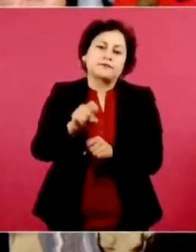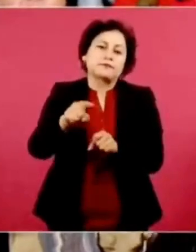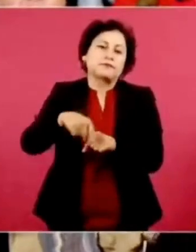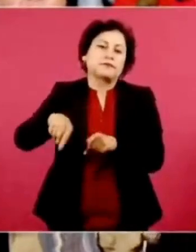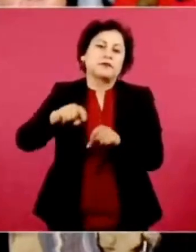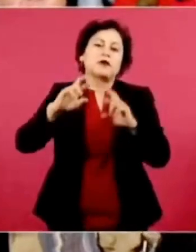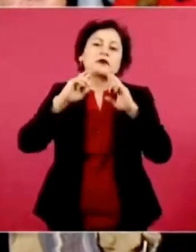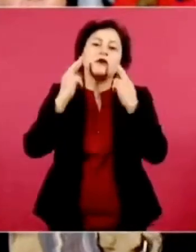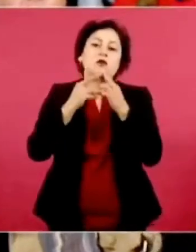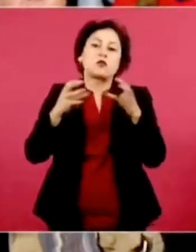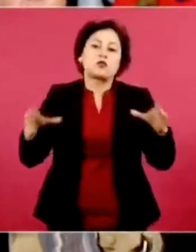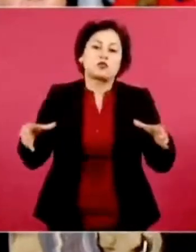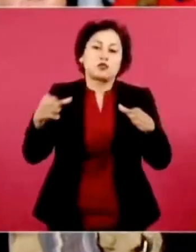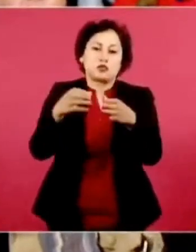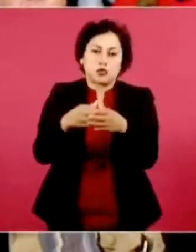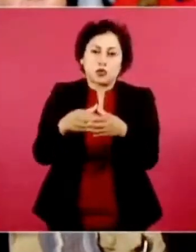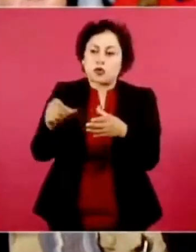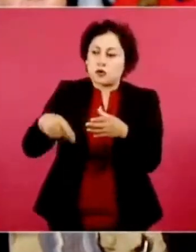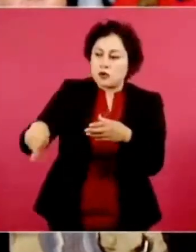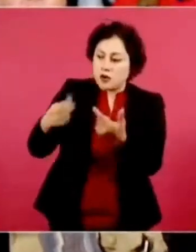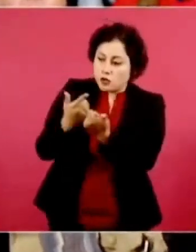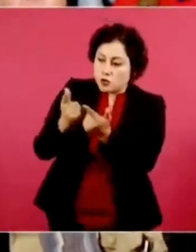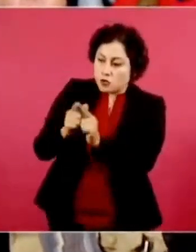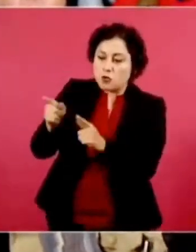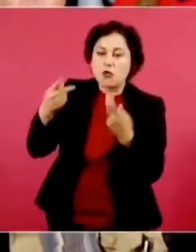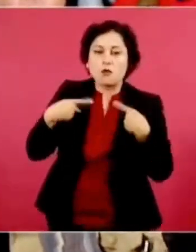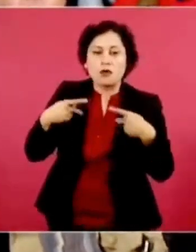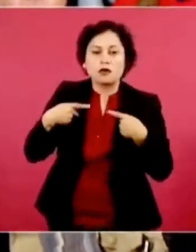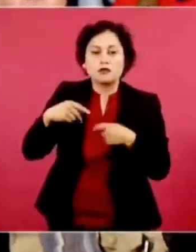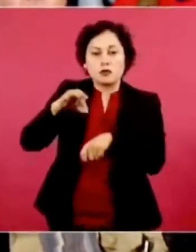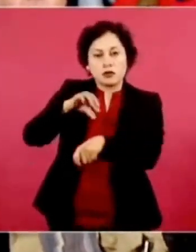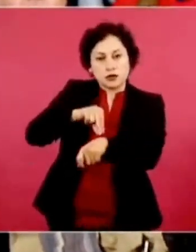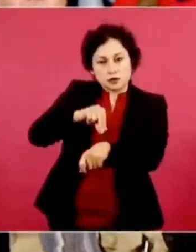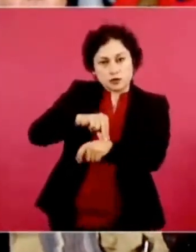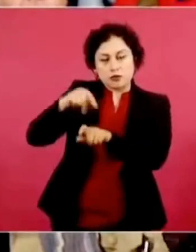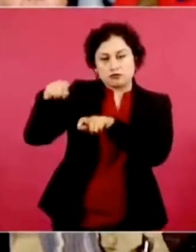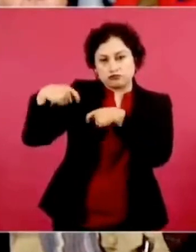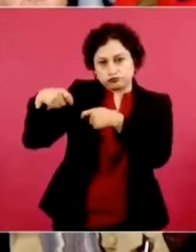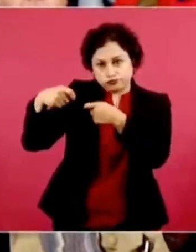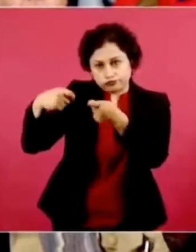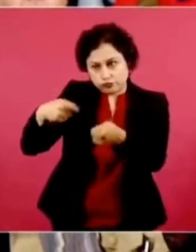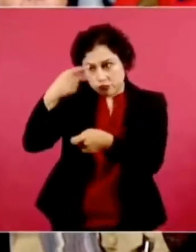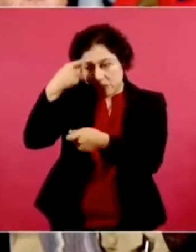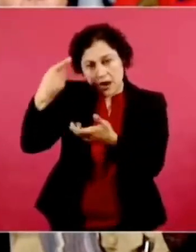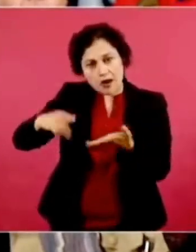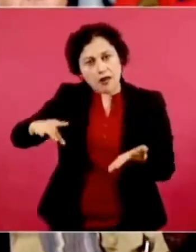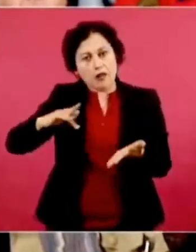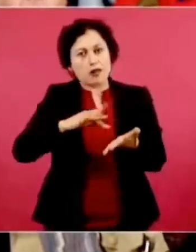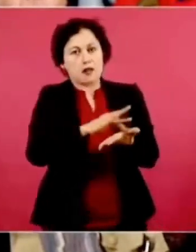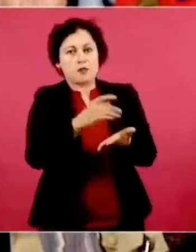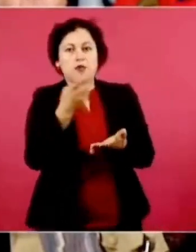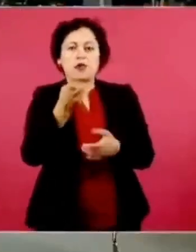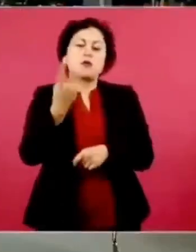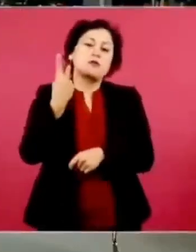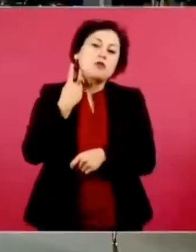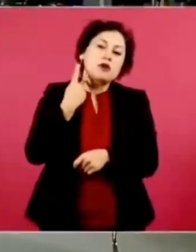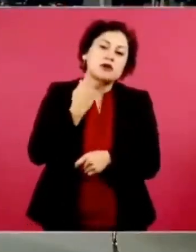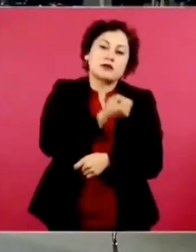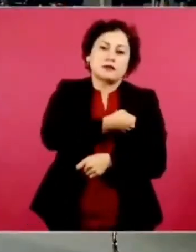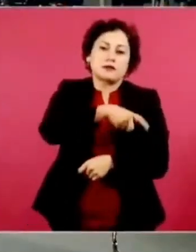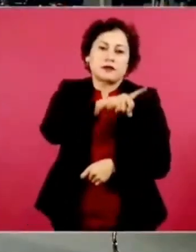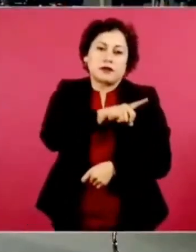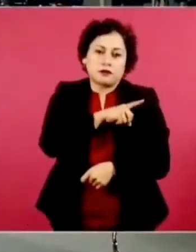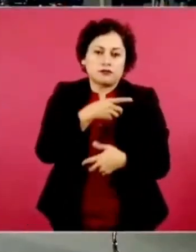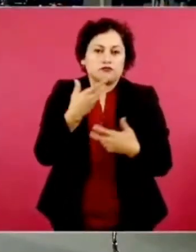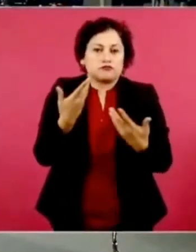que buscan contribuir con su conocimiento al fortalecimiento de las políticas públicas de salud. Estamos a unos meses